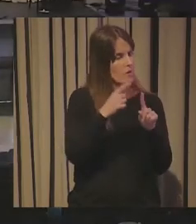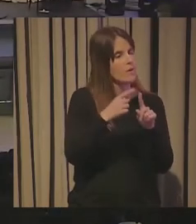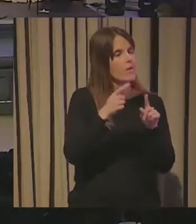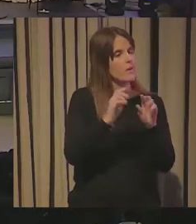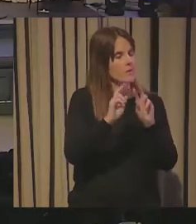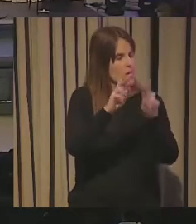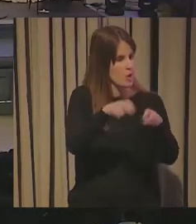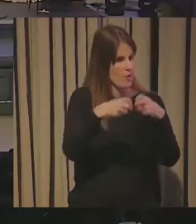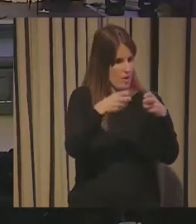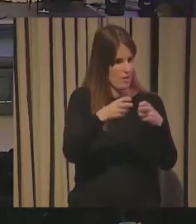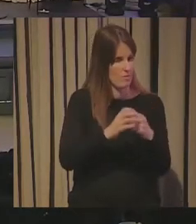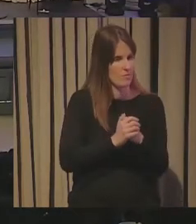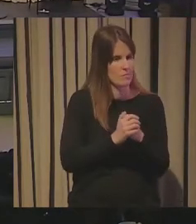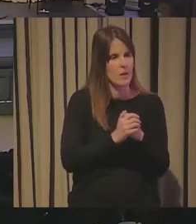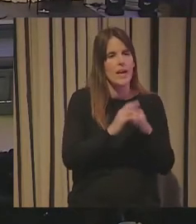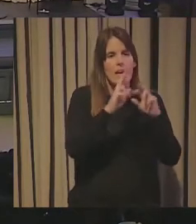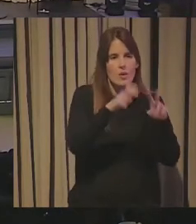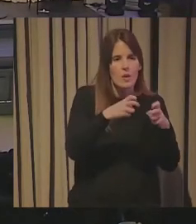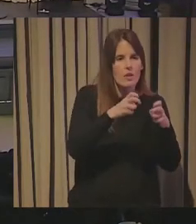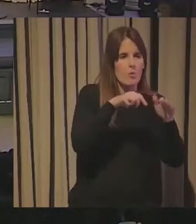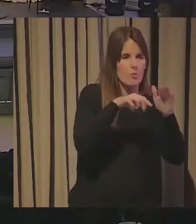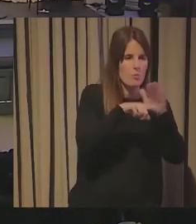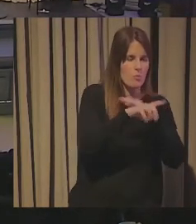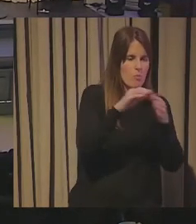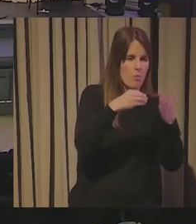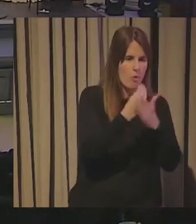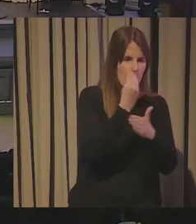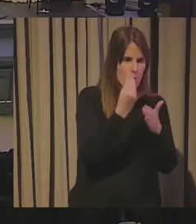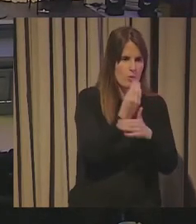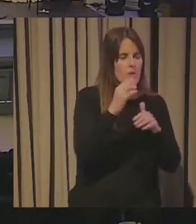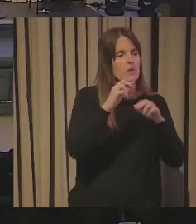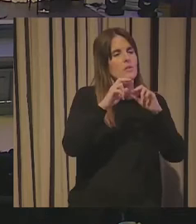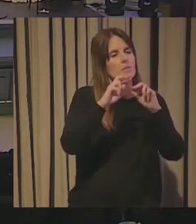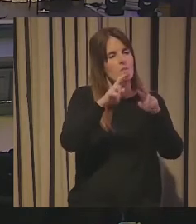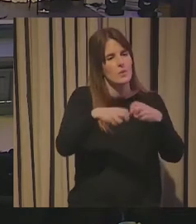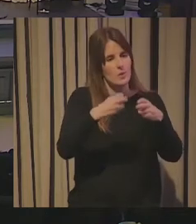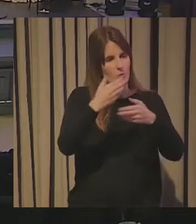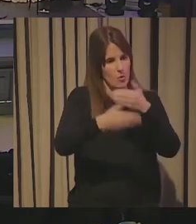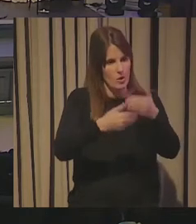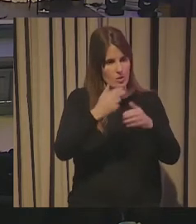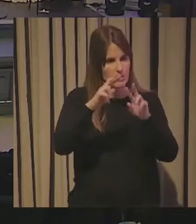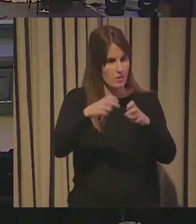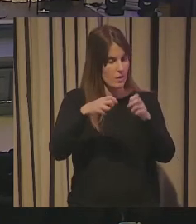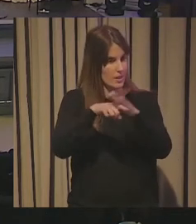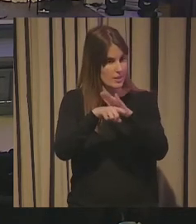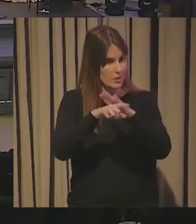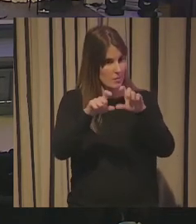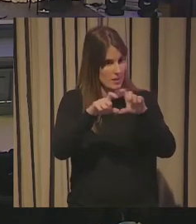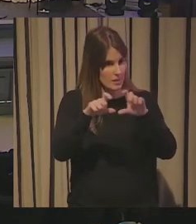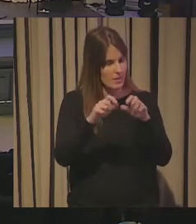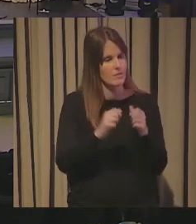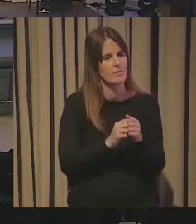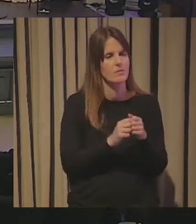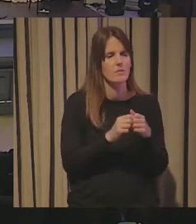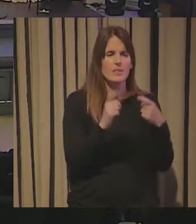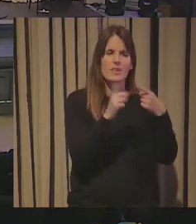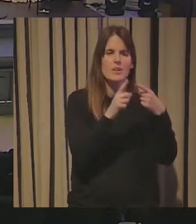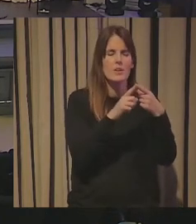Innovación en producto, innovación en procesos, innovaciones en la gestión empresarial. Y por solución, ¿qué entendemos?